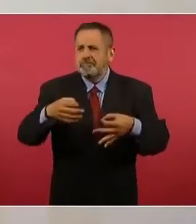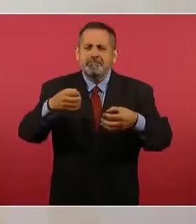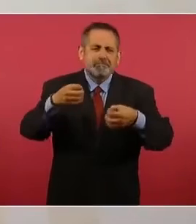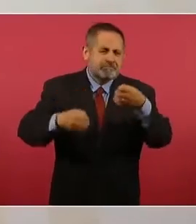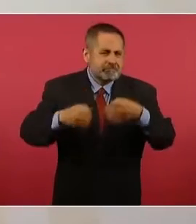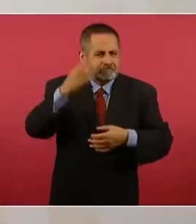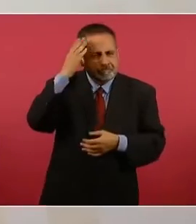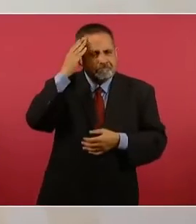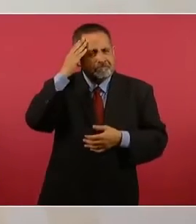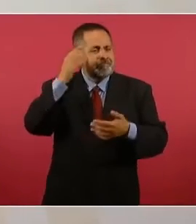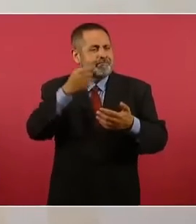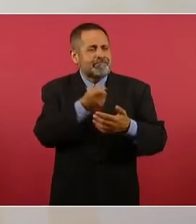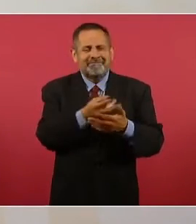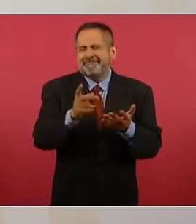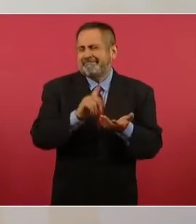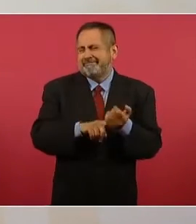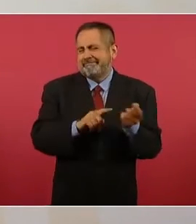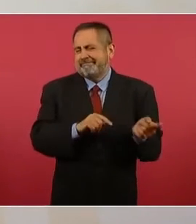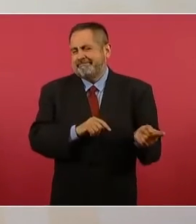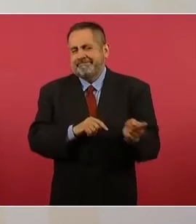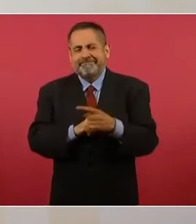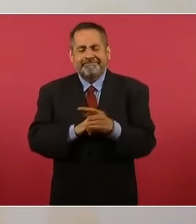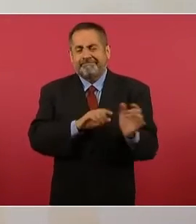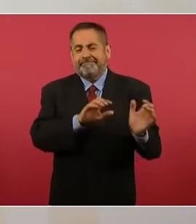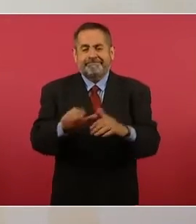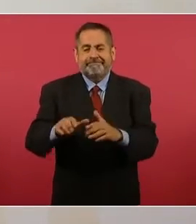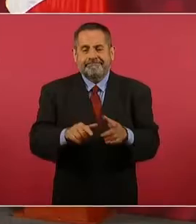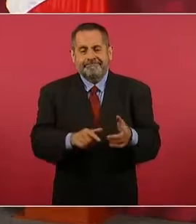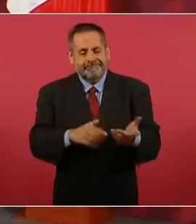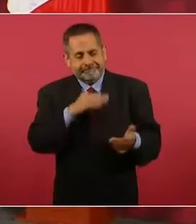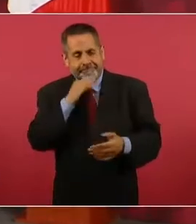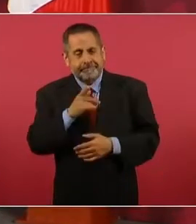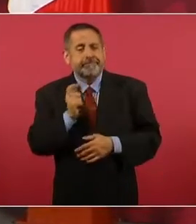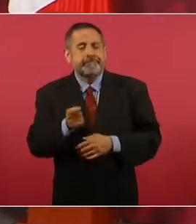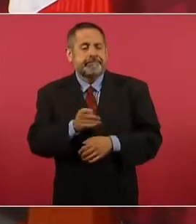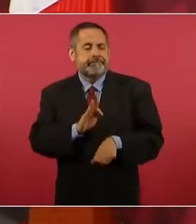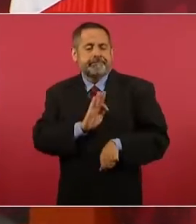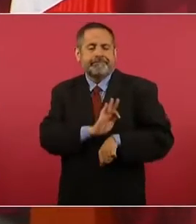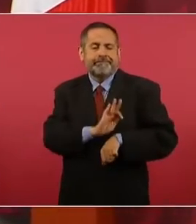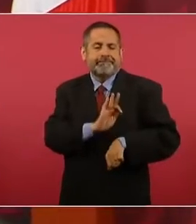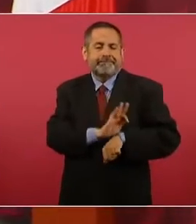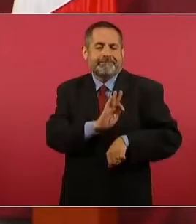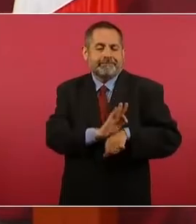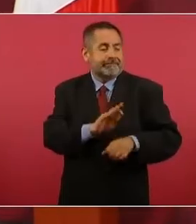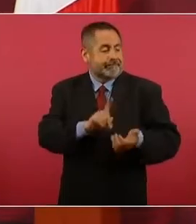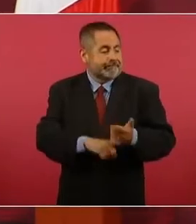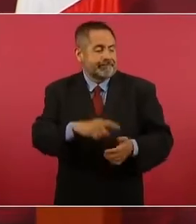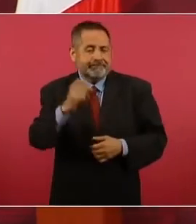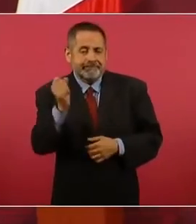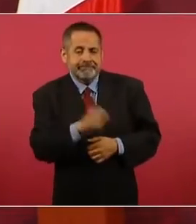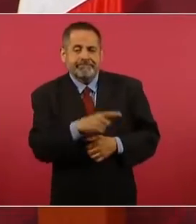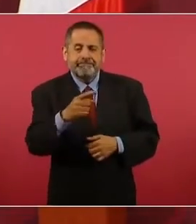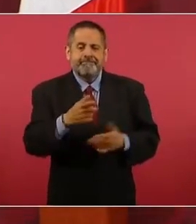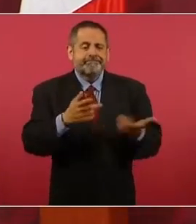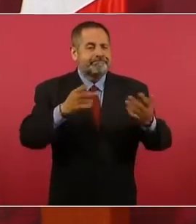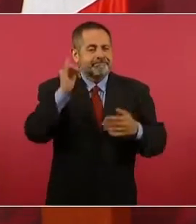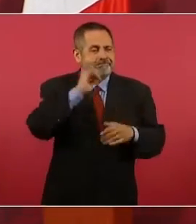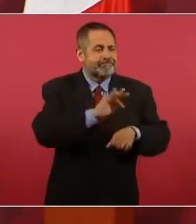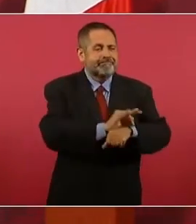recomendados por los jefes